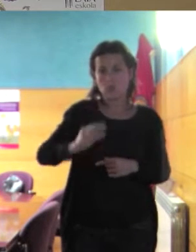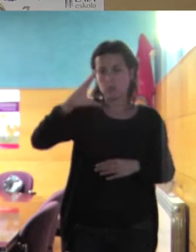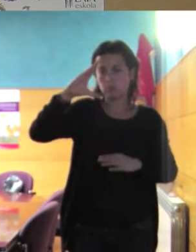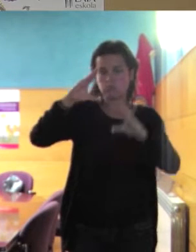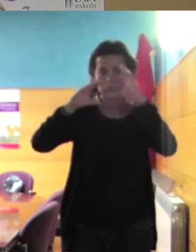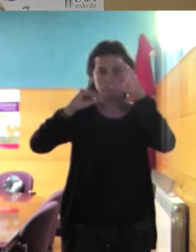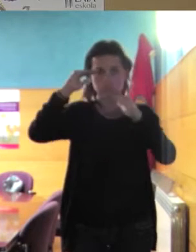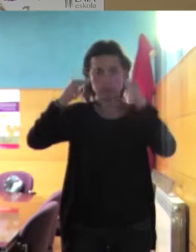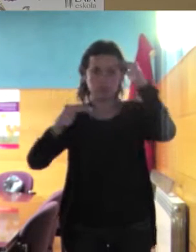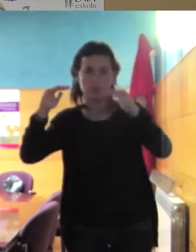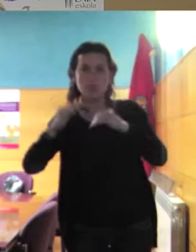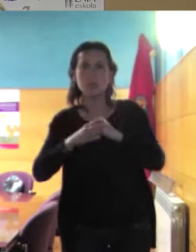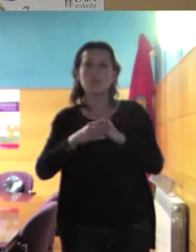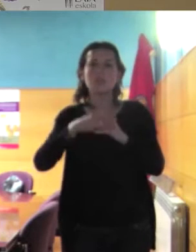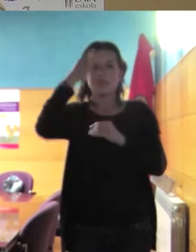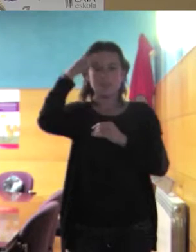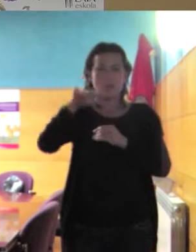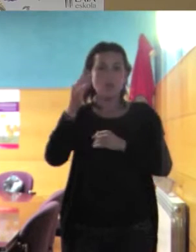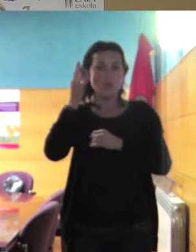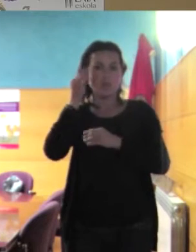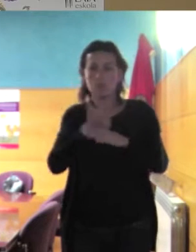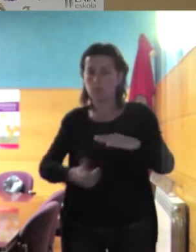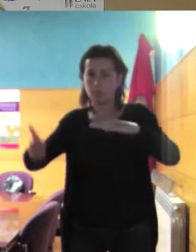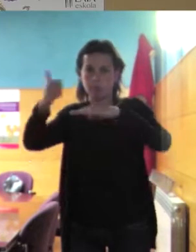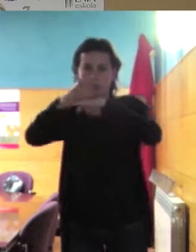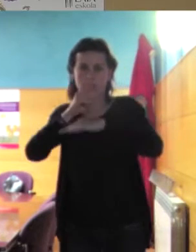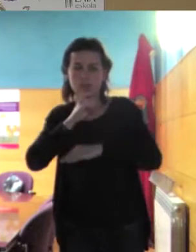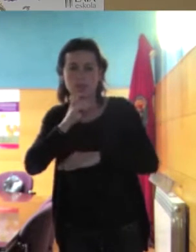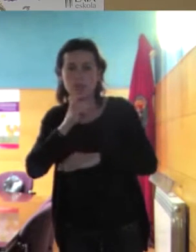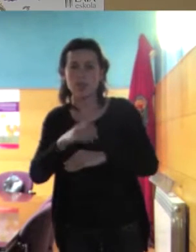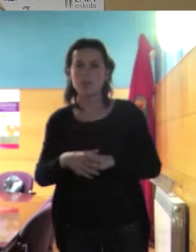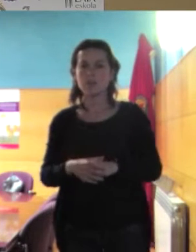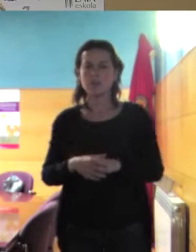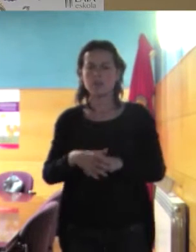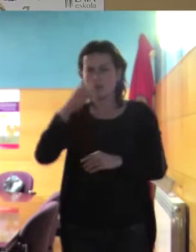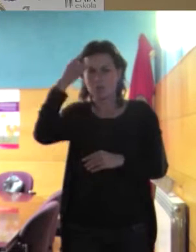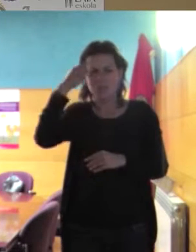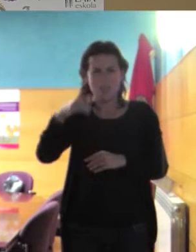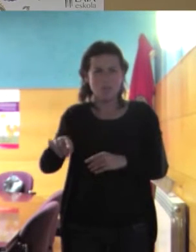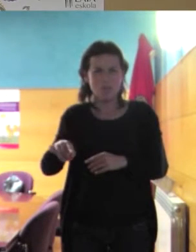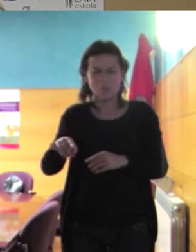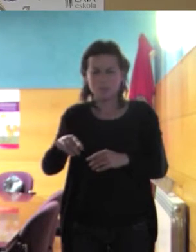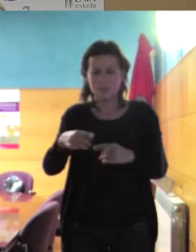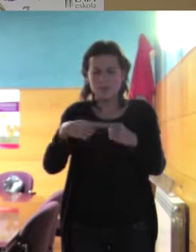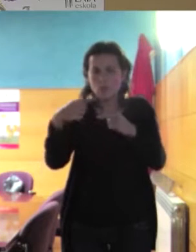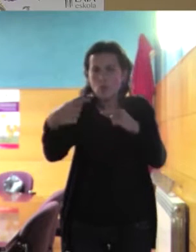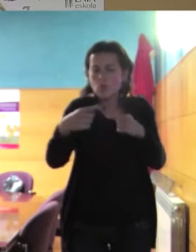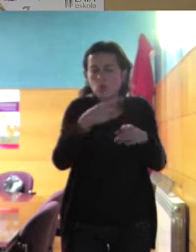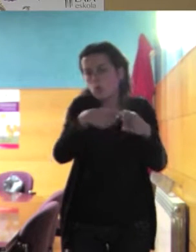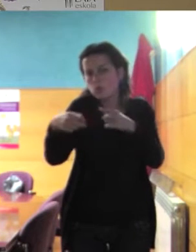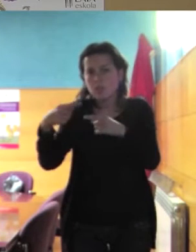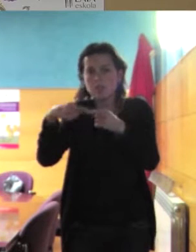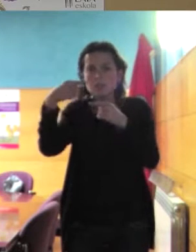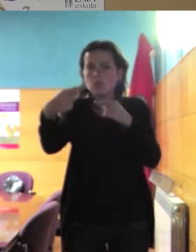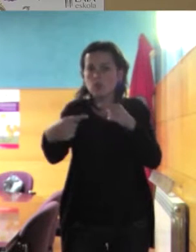llegan menos al poder que hay muchísimas diferencias en muchos aspectos mucho más sutiles y diarios algunos de ellos os los